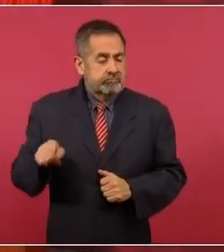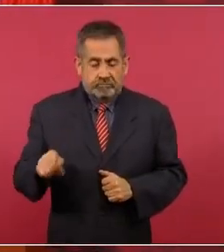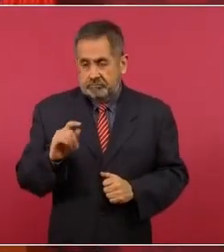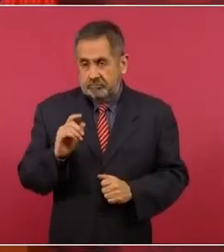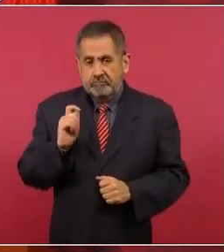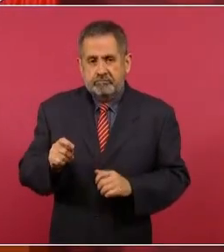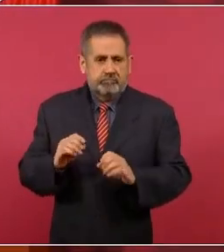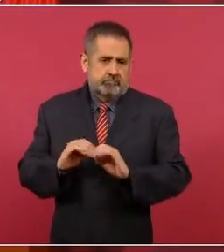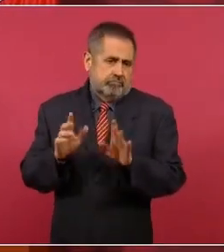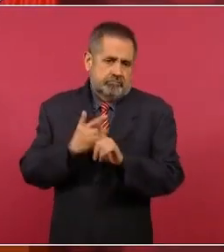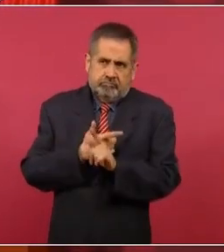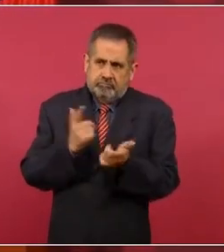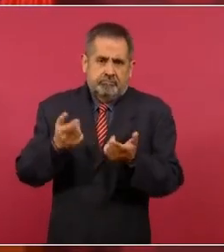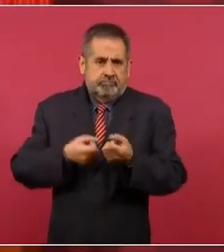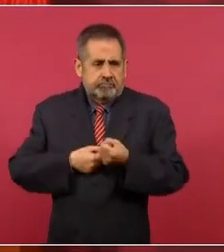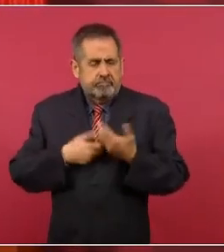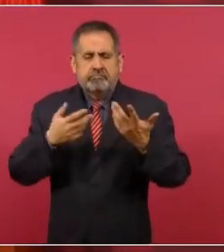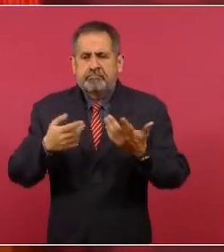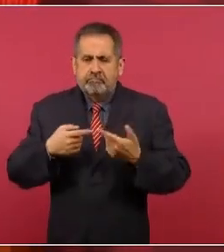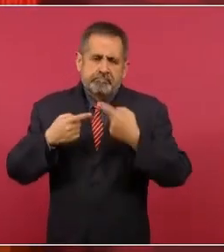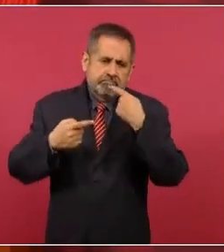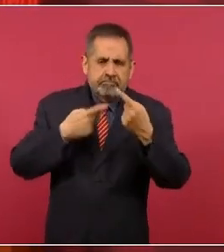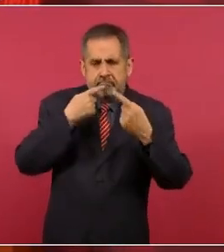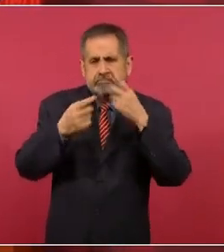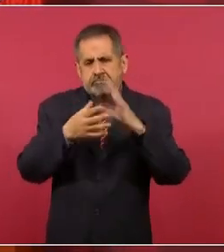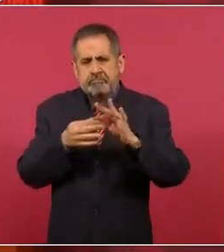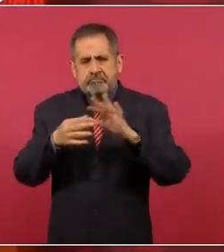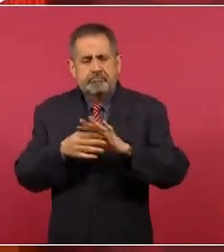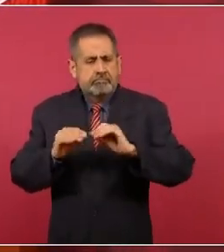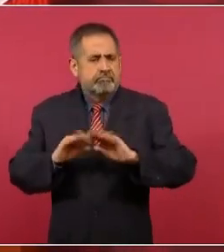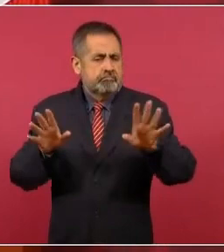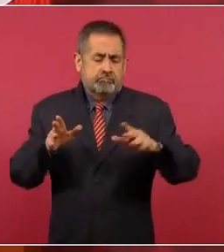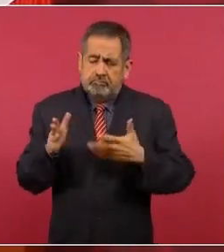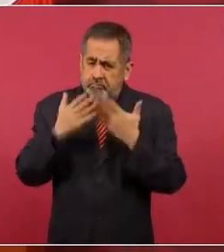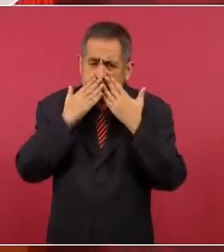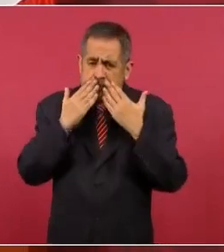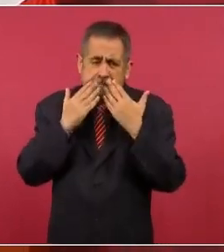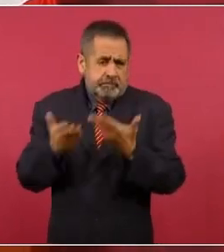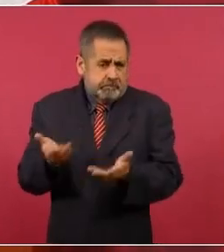libre para manifestarse, para expresarse.